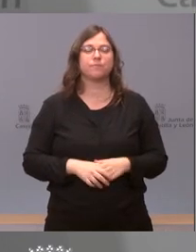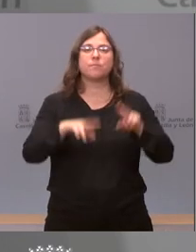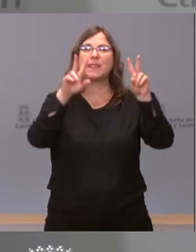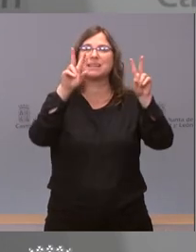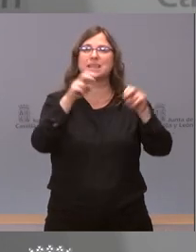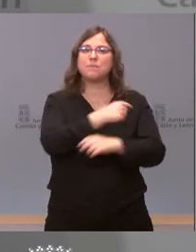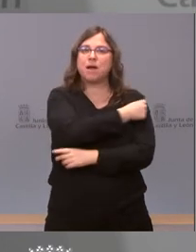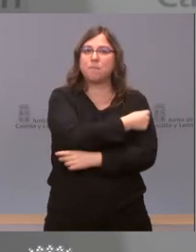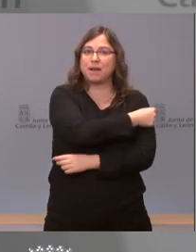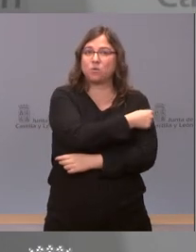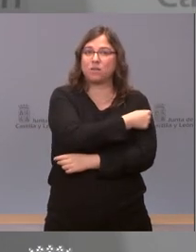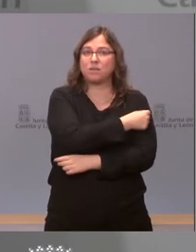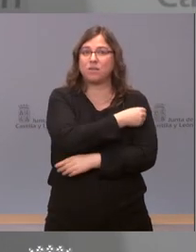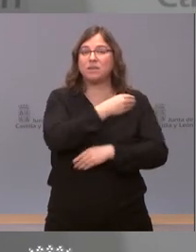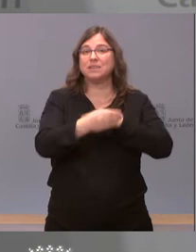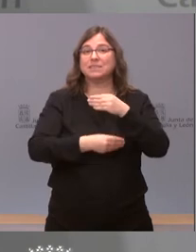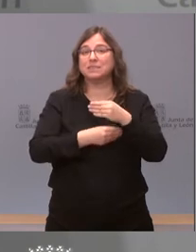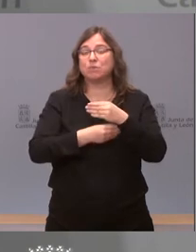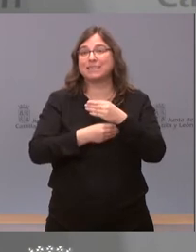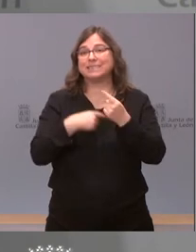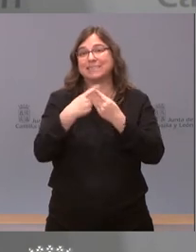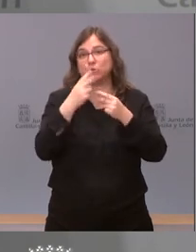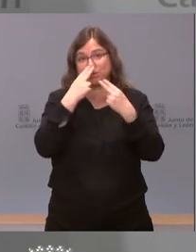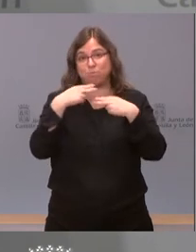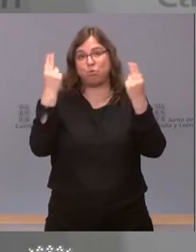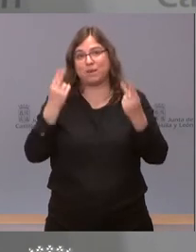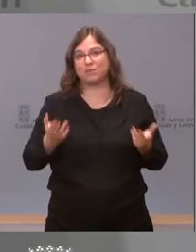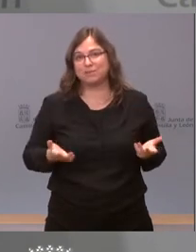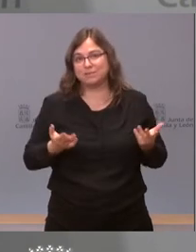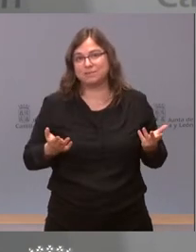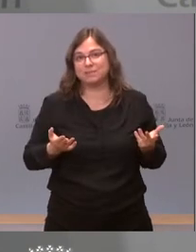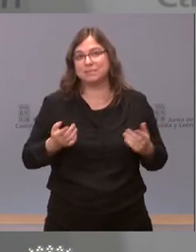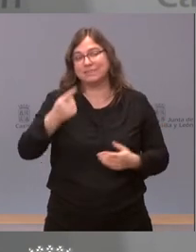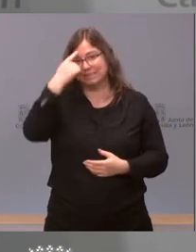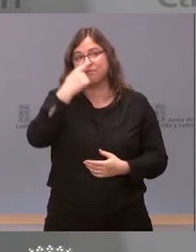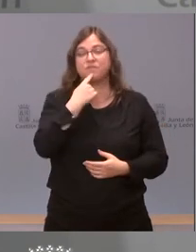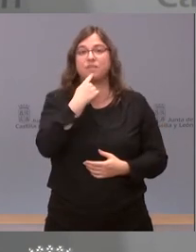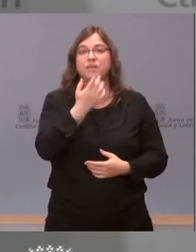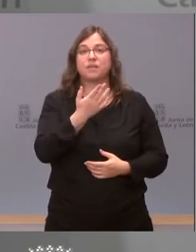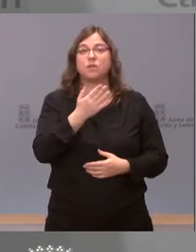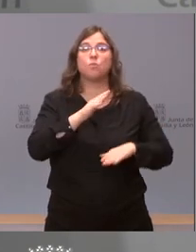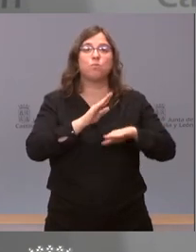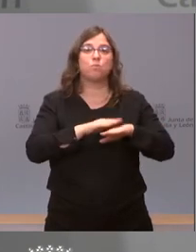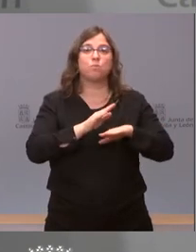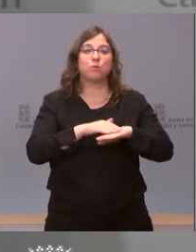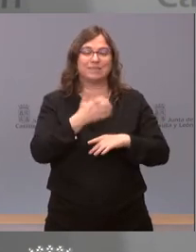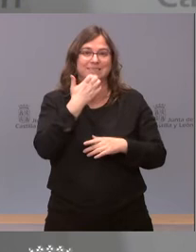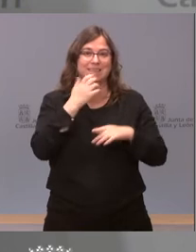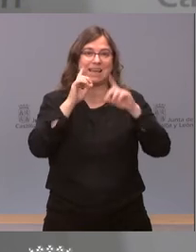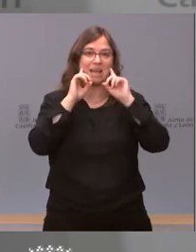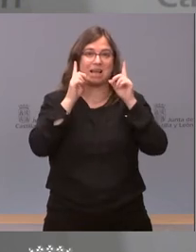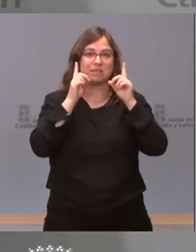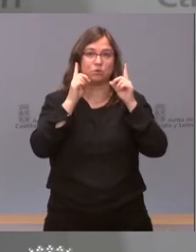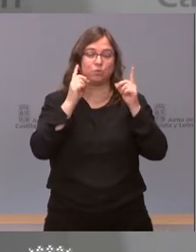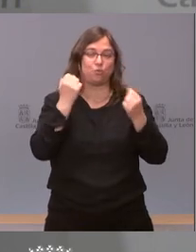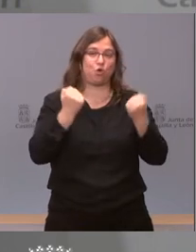vacunación solo se puede hacer con transporte público bueno yo entiendo que usted dice esto cuando uno no dispone de un medio